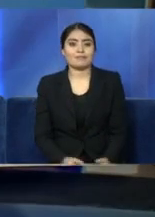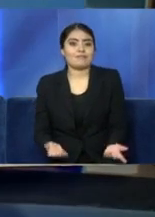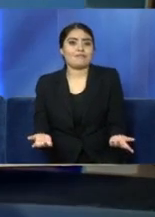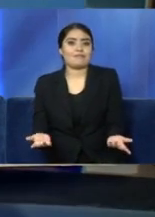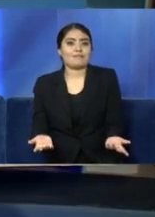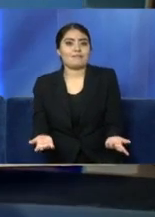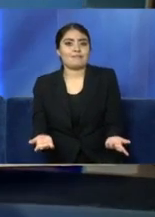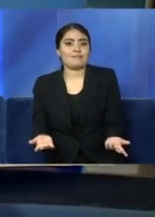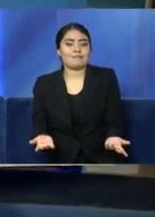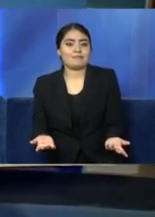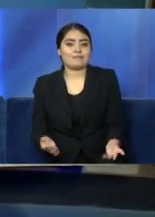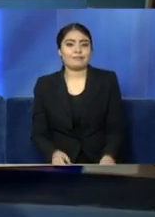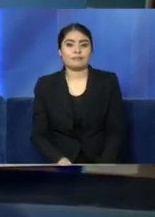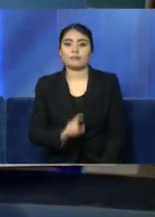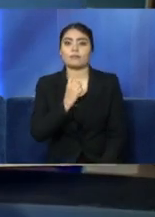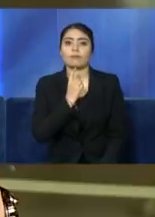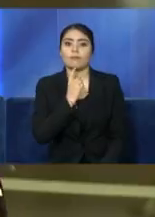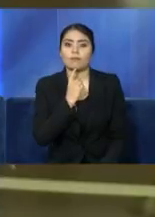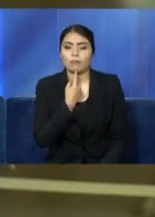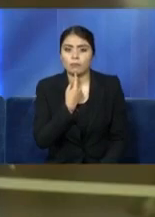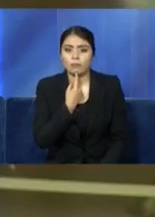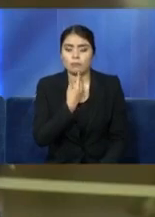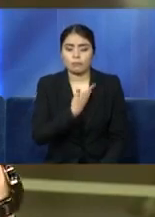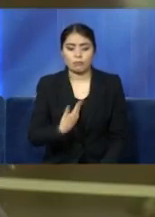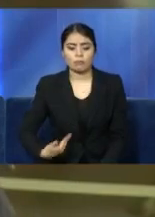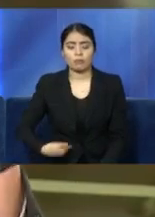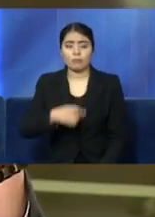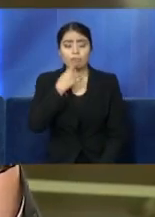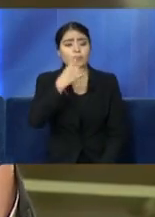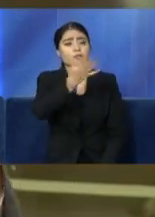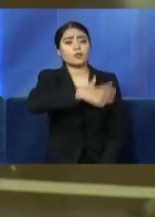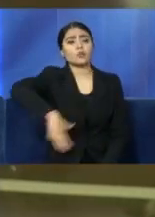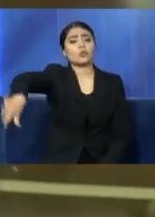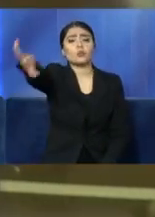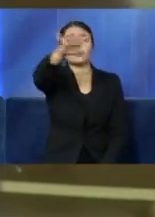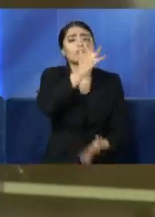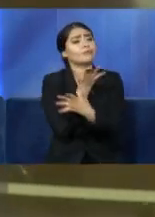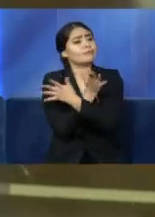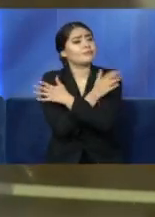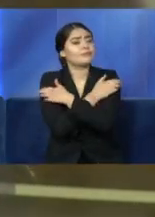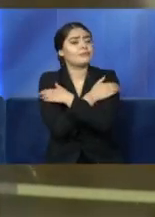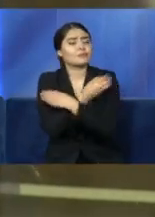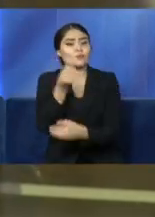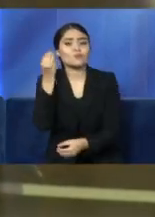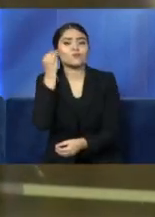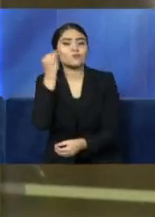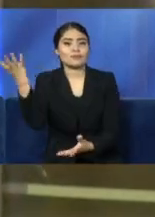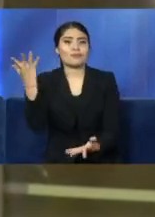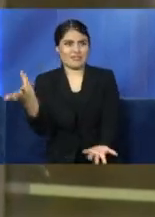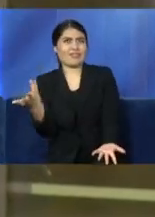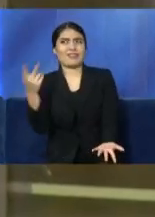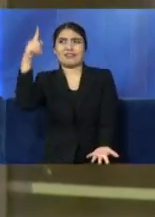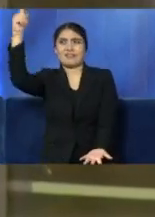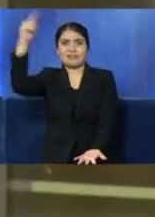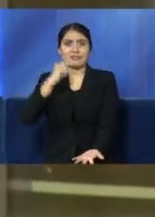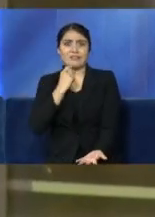Andrés Manuel diciendo salúdense y bésense y la fuerza del presidente